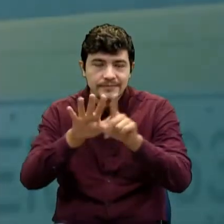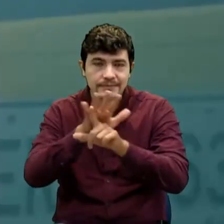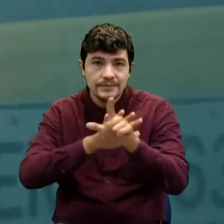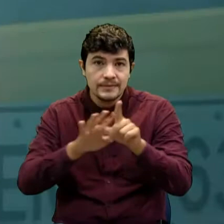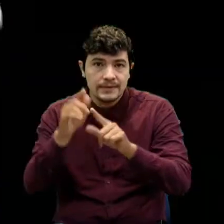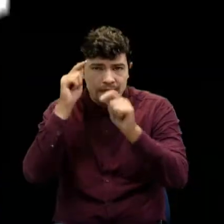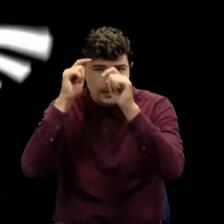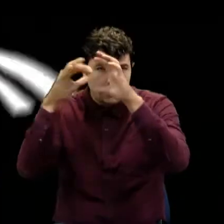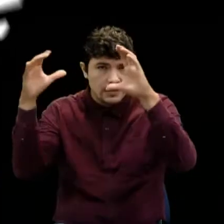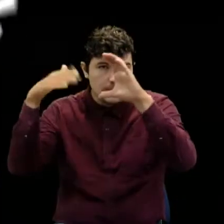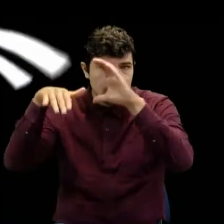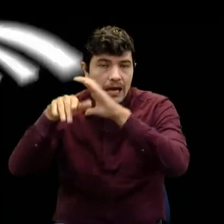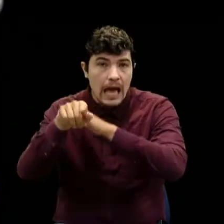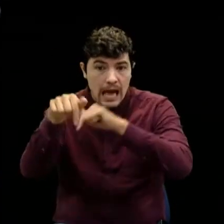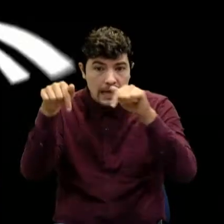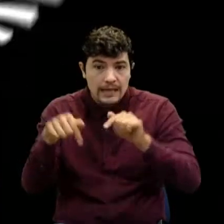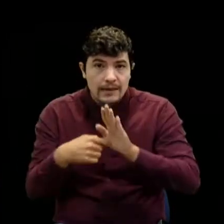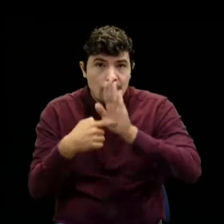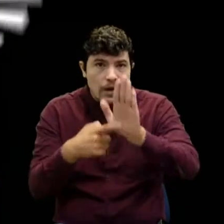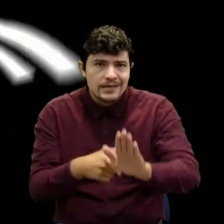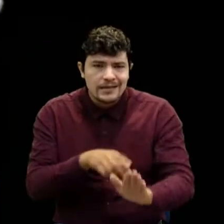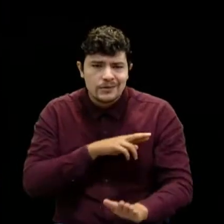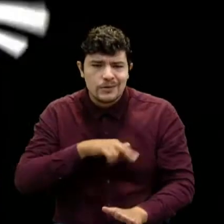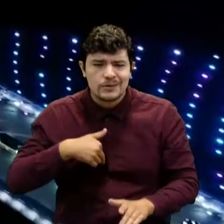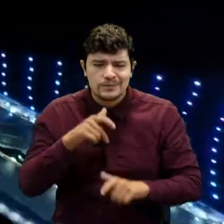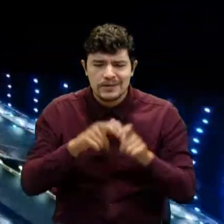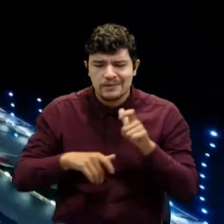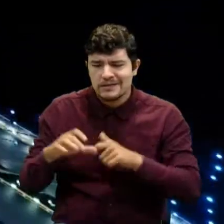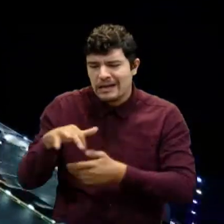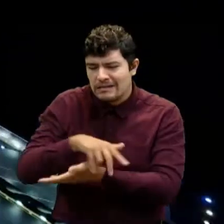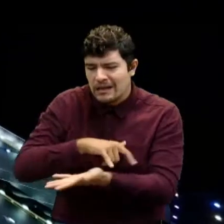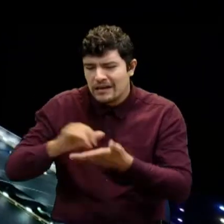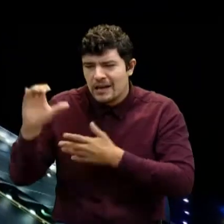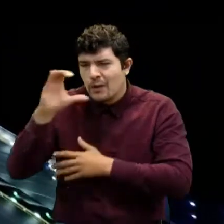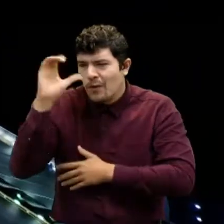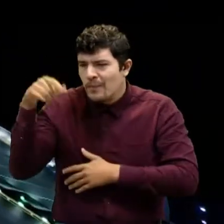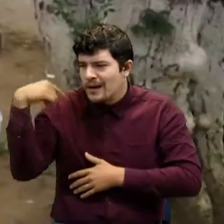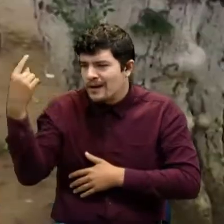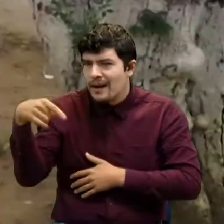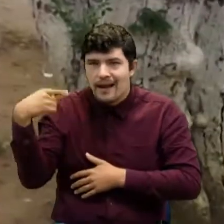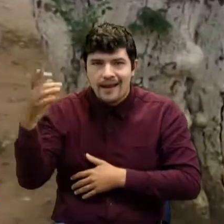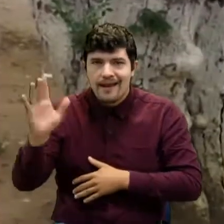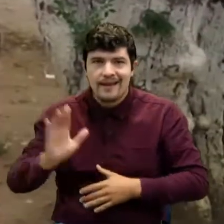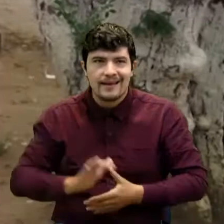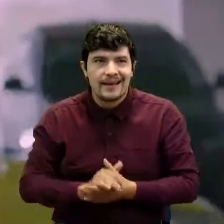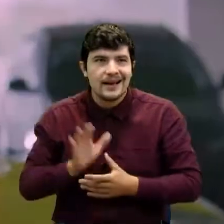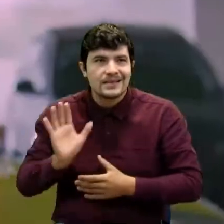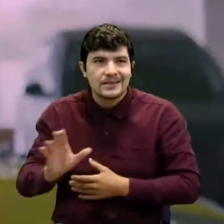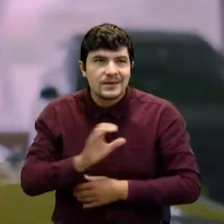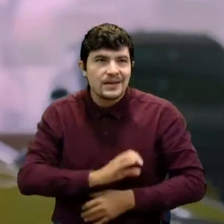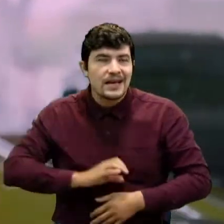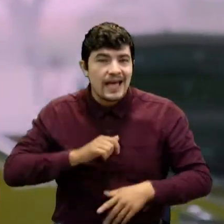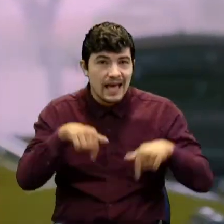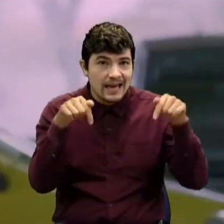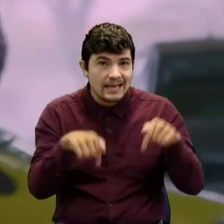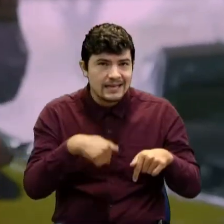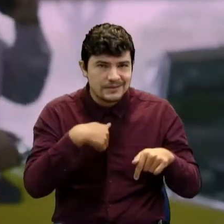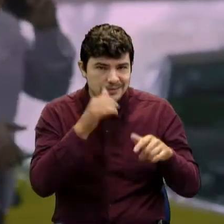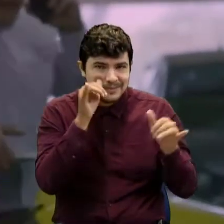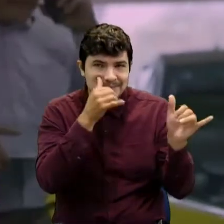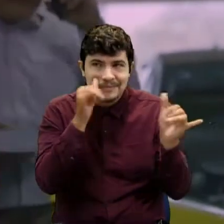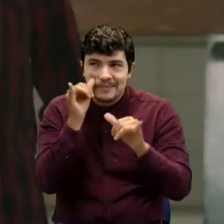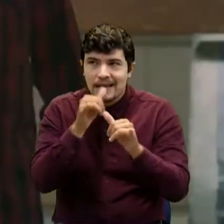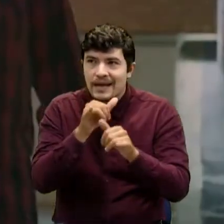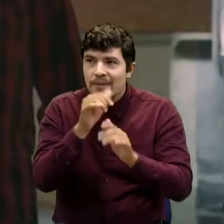recrean lo que somos los santandereanos y colombianos en general Estoy acá en ciudad de Bucaramanga, mano grabando la serie Libre y Ocupado